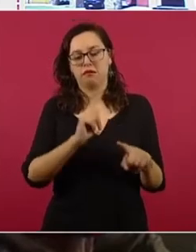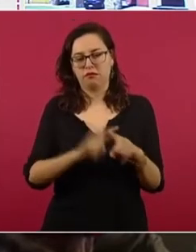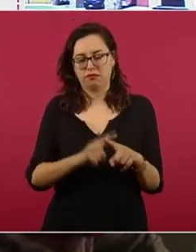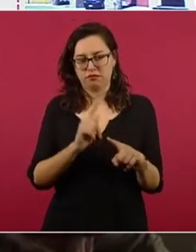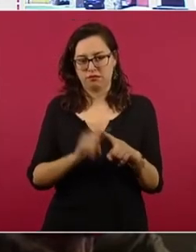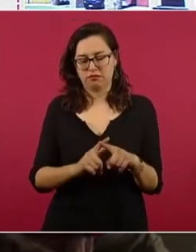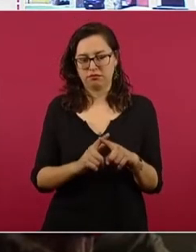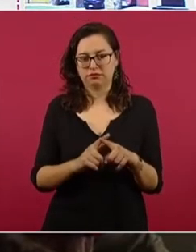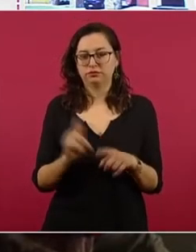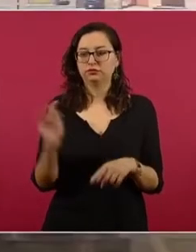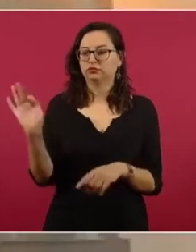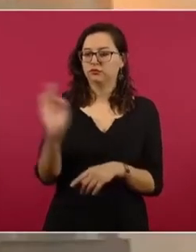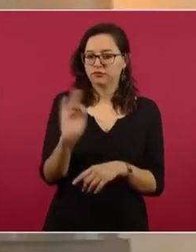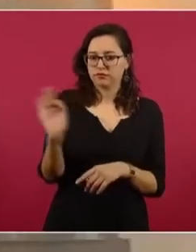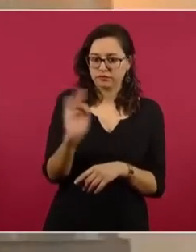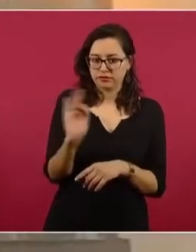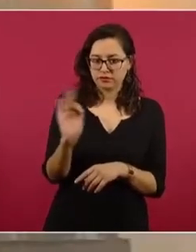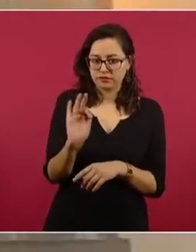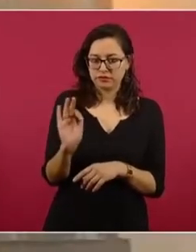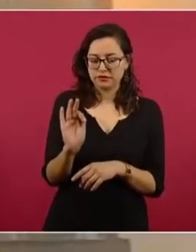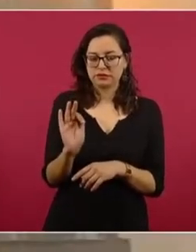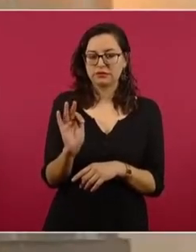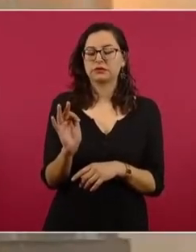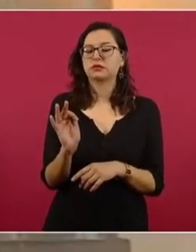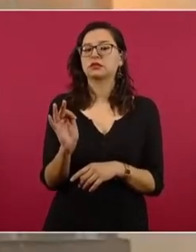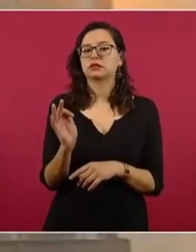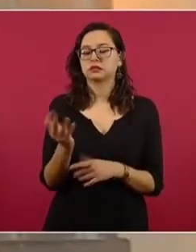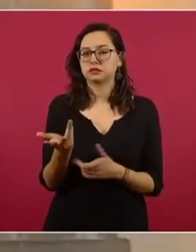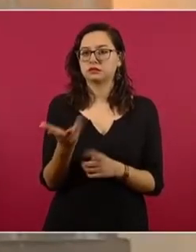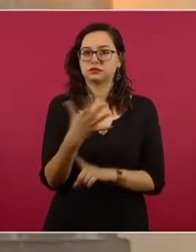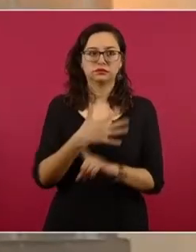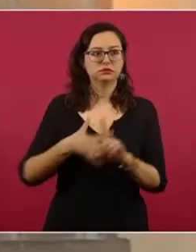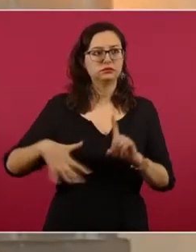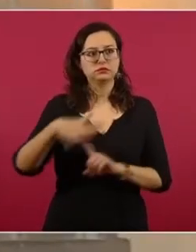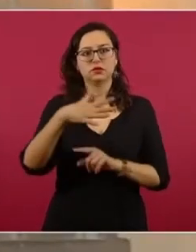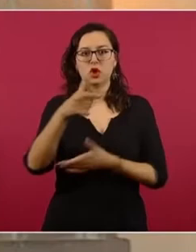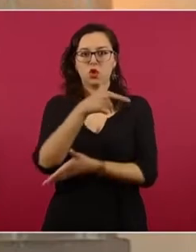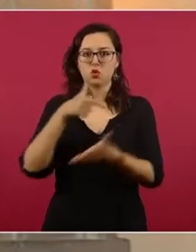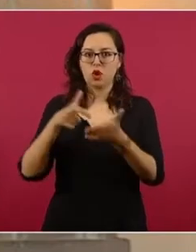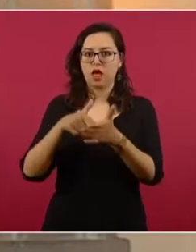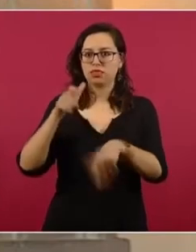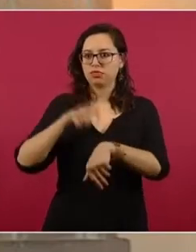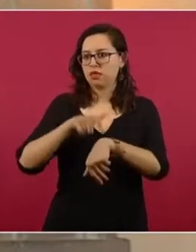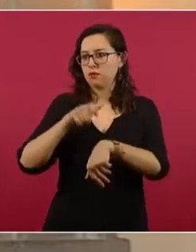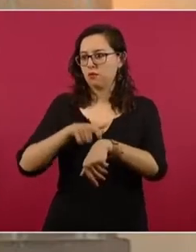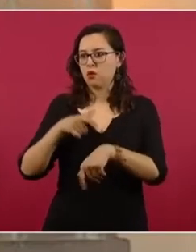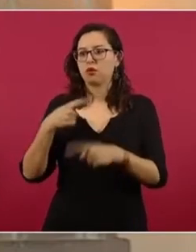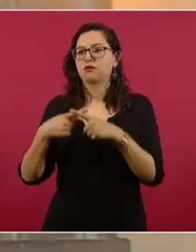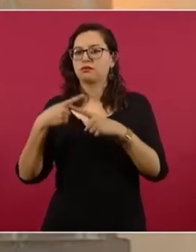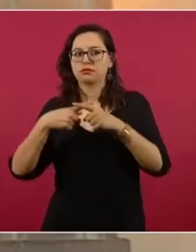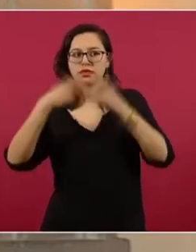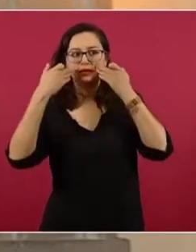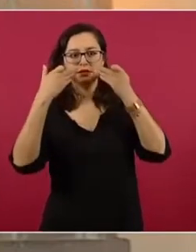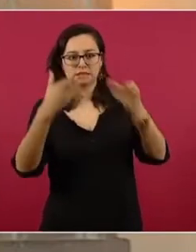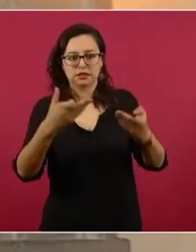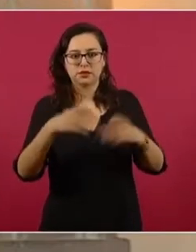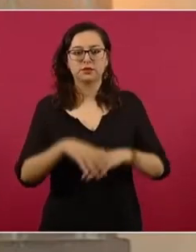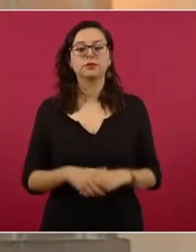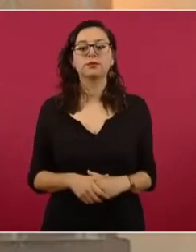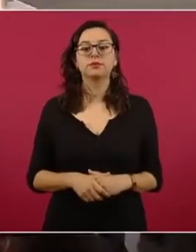quienes pudieron haber coincidido en espacio y tiempo en el lugar donde fueron los hechos.